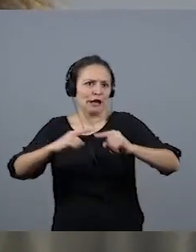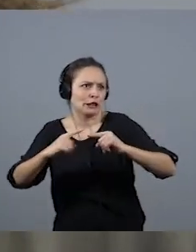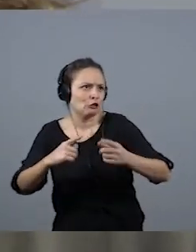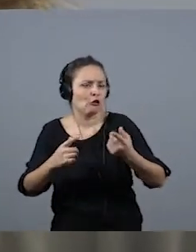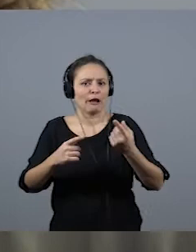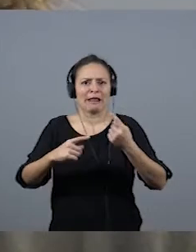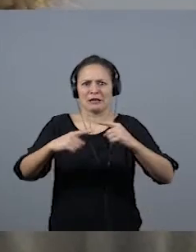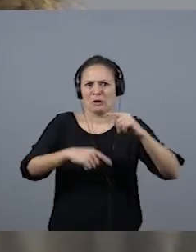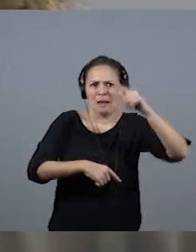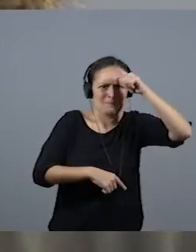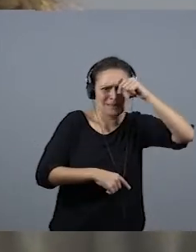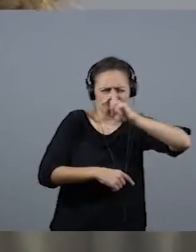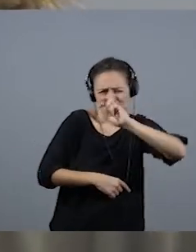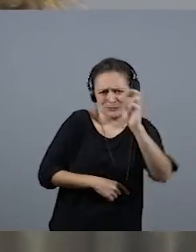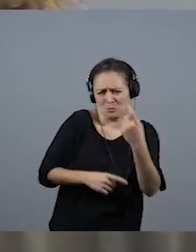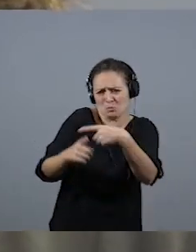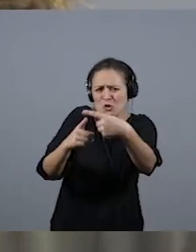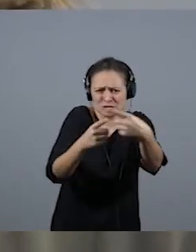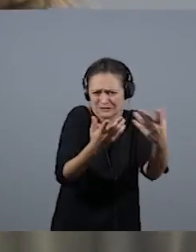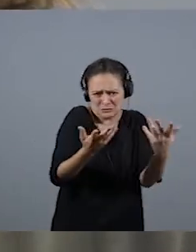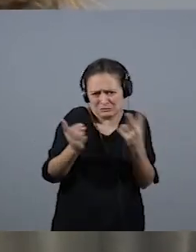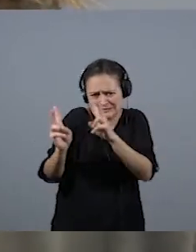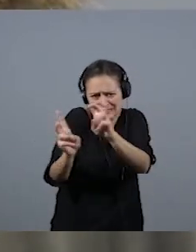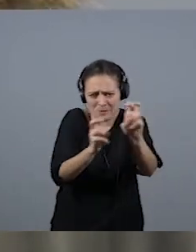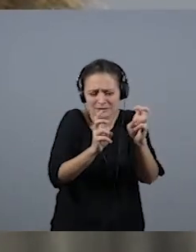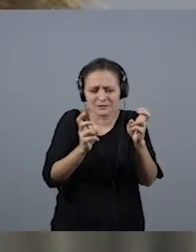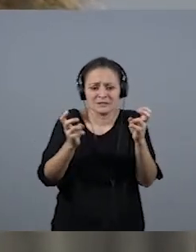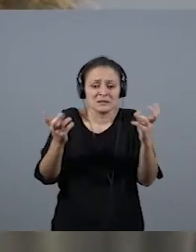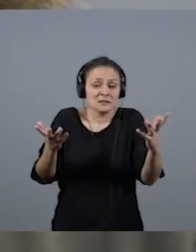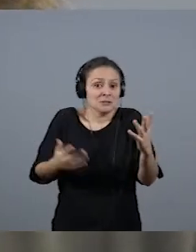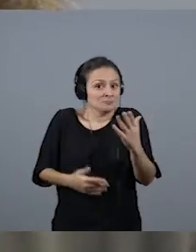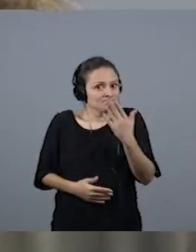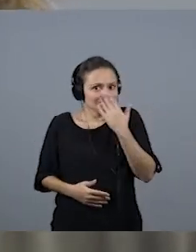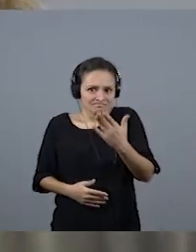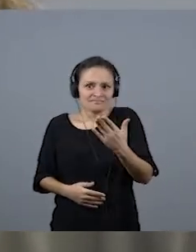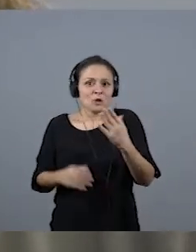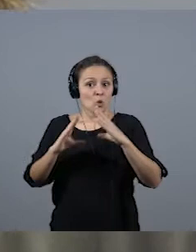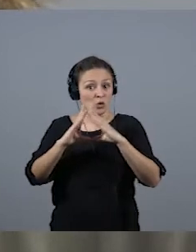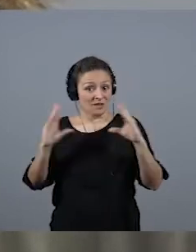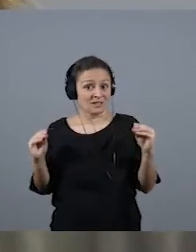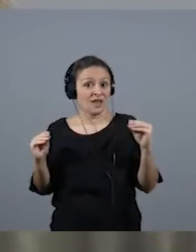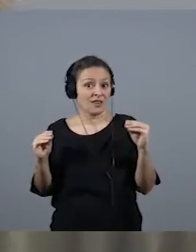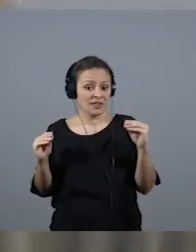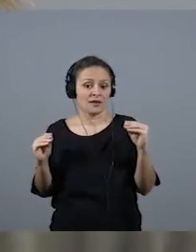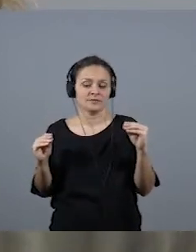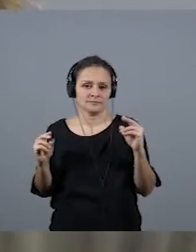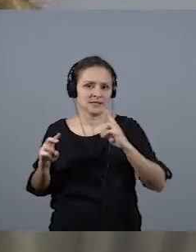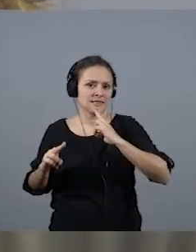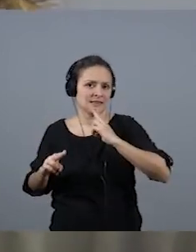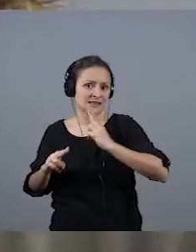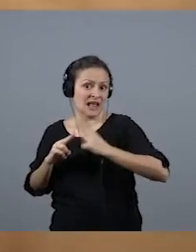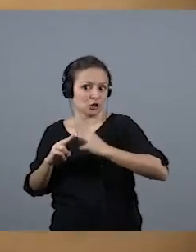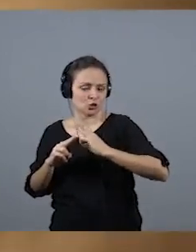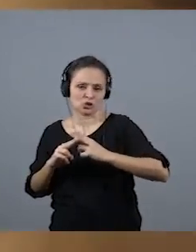directora de muchos másteres, directora de muchos asuntos, y la verdad que la universidad sigue teniendo cifras de